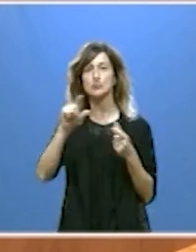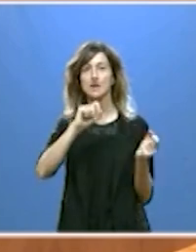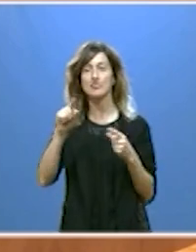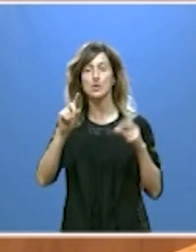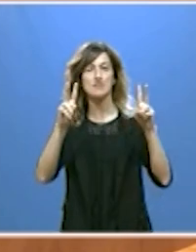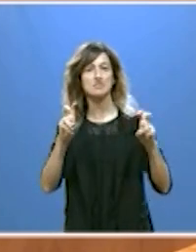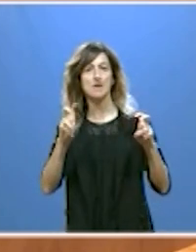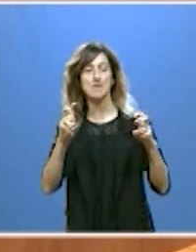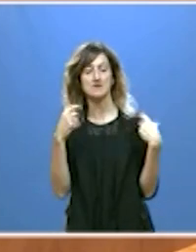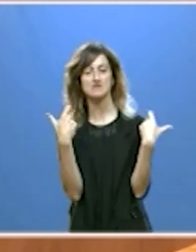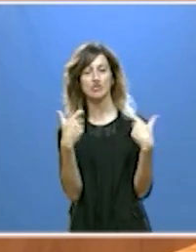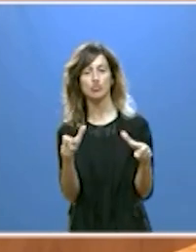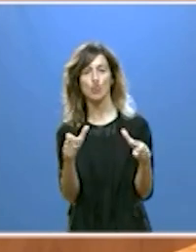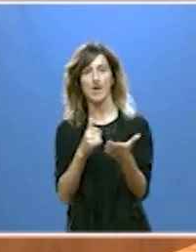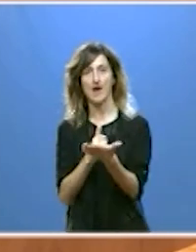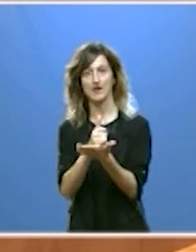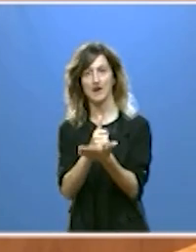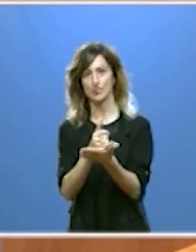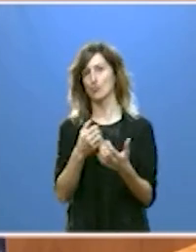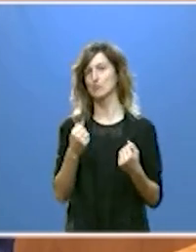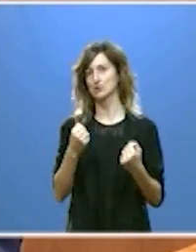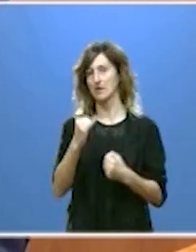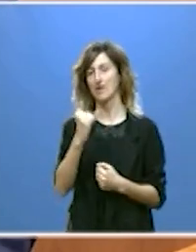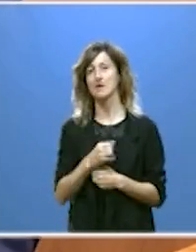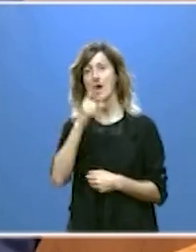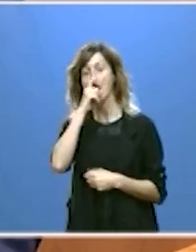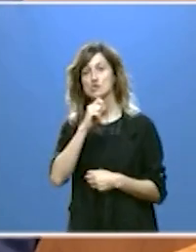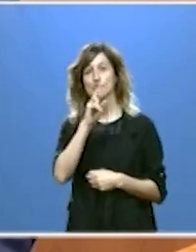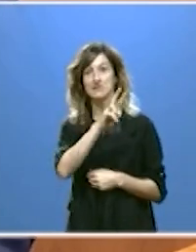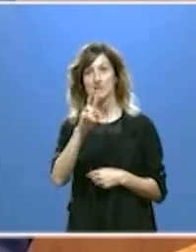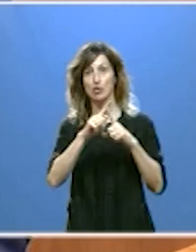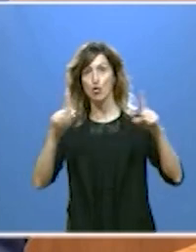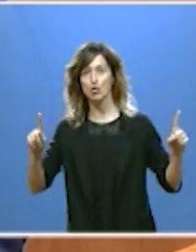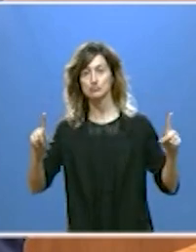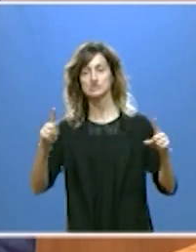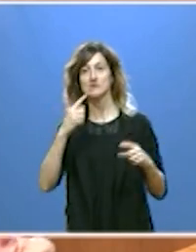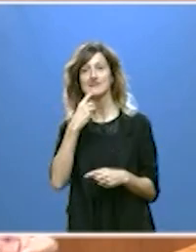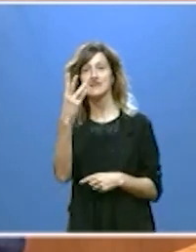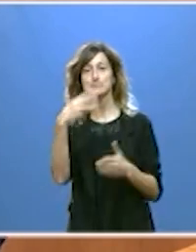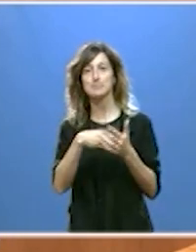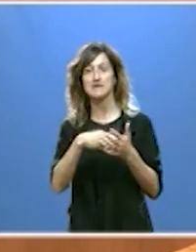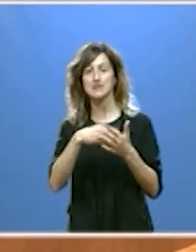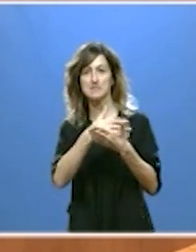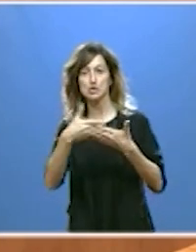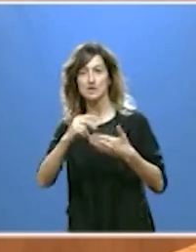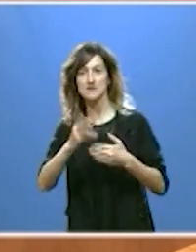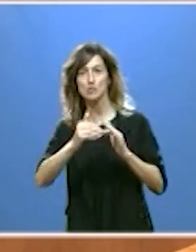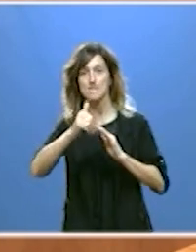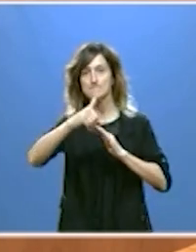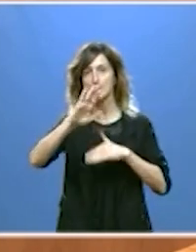potente sector agrario. En el 2022 superamos los 3.000 millones de euros